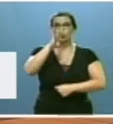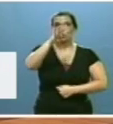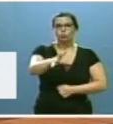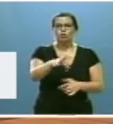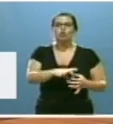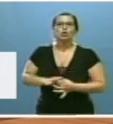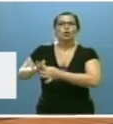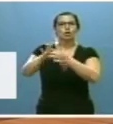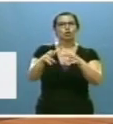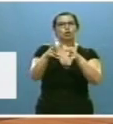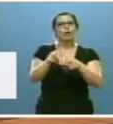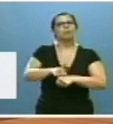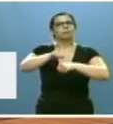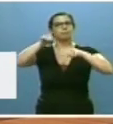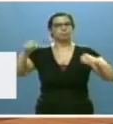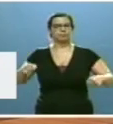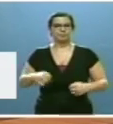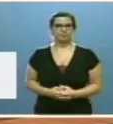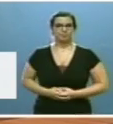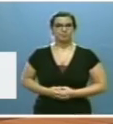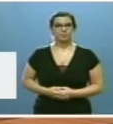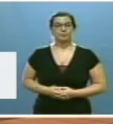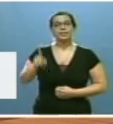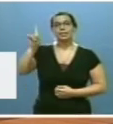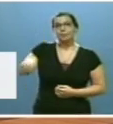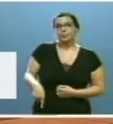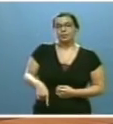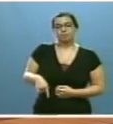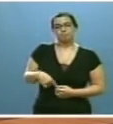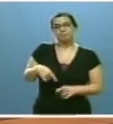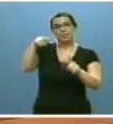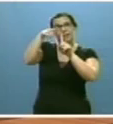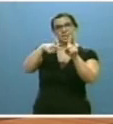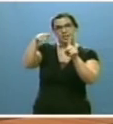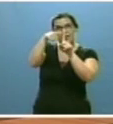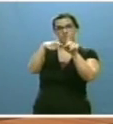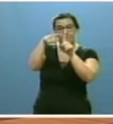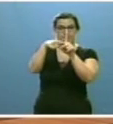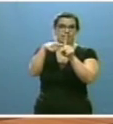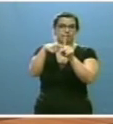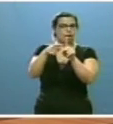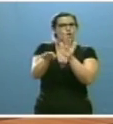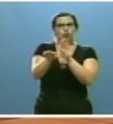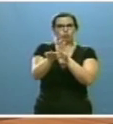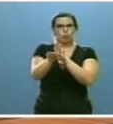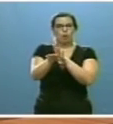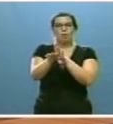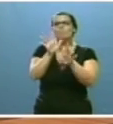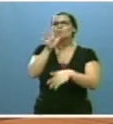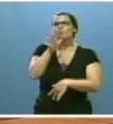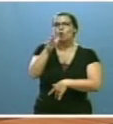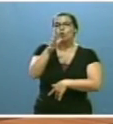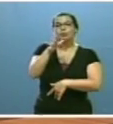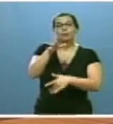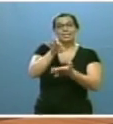cohesión social y que siga siendo un referente en la buena gestión de los